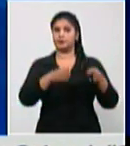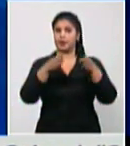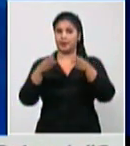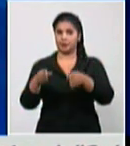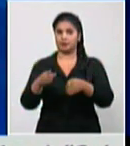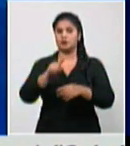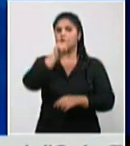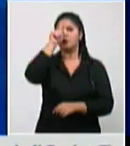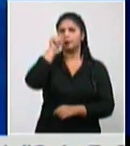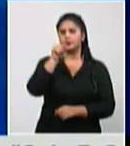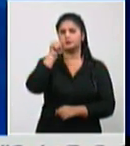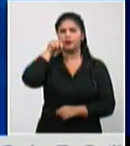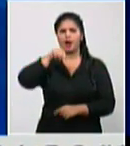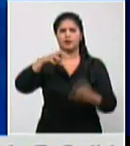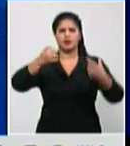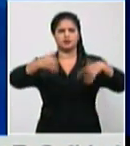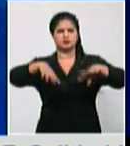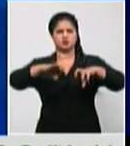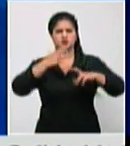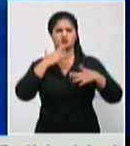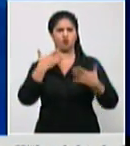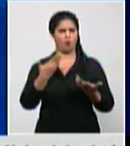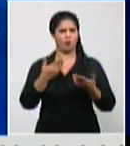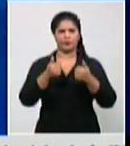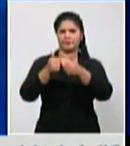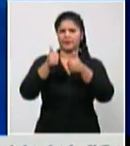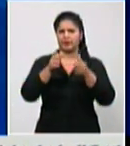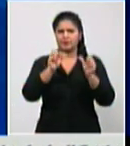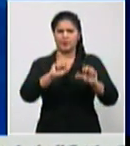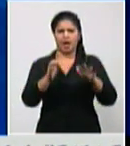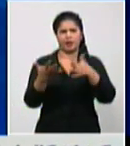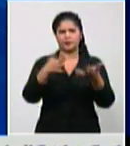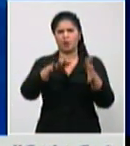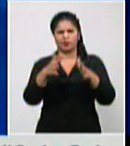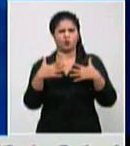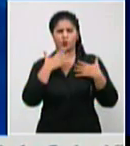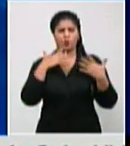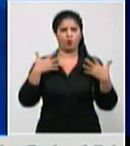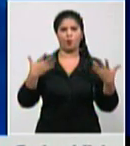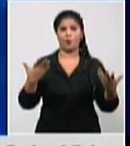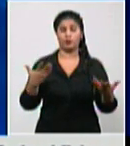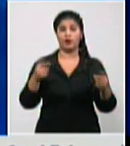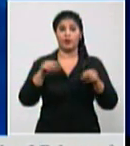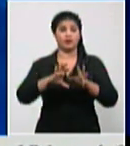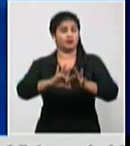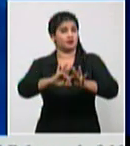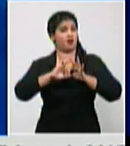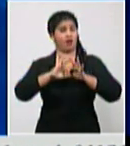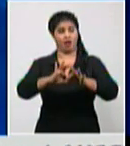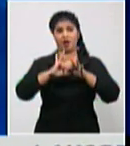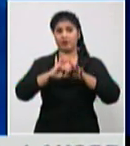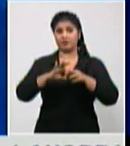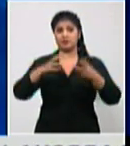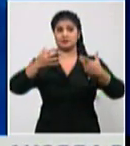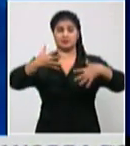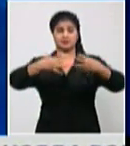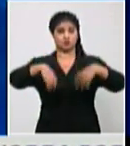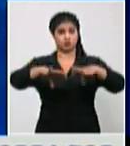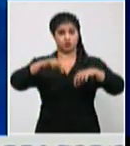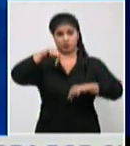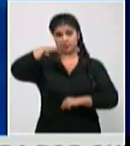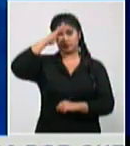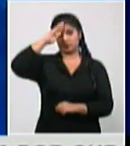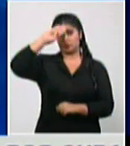viendo un nuevo rebrote de la enfermedad en Cuba? Así es esa es la situación que se está enfrentando